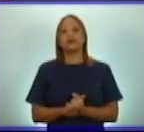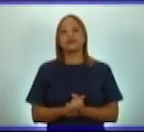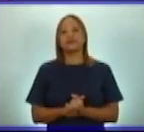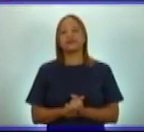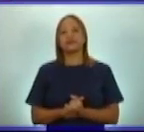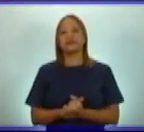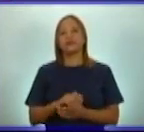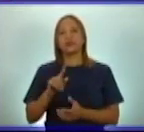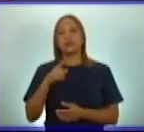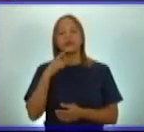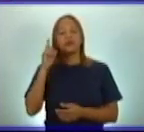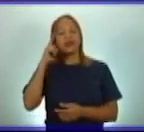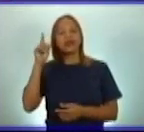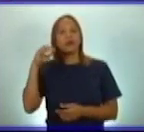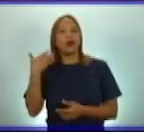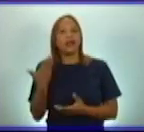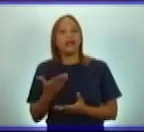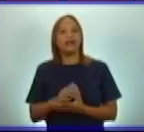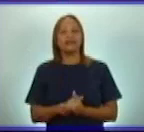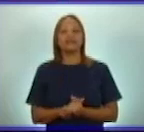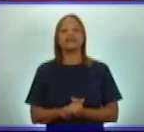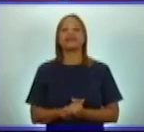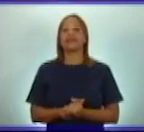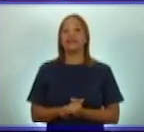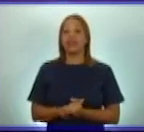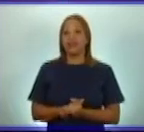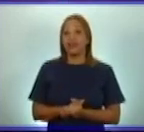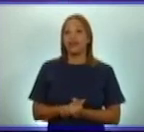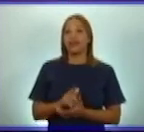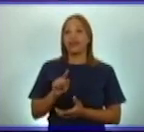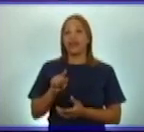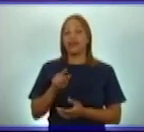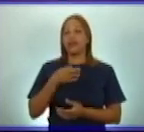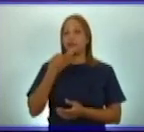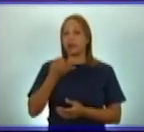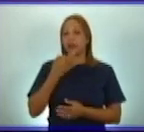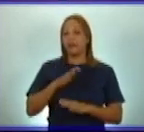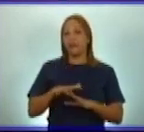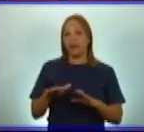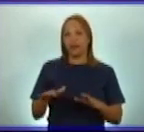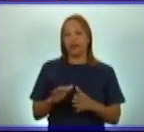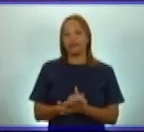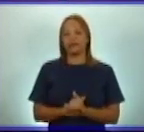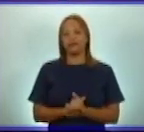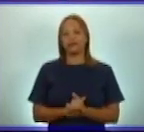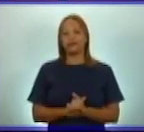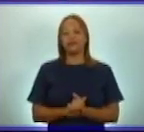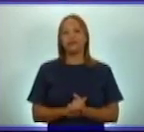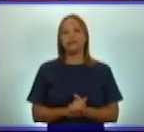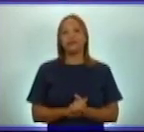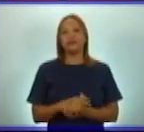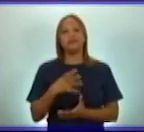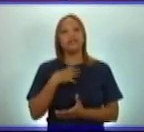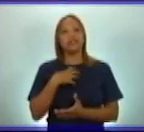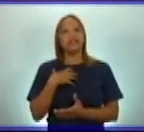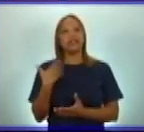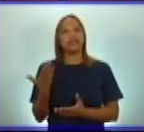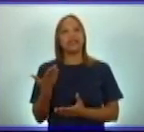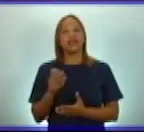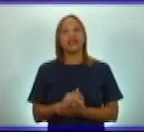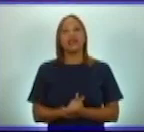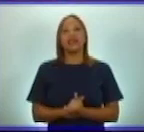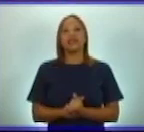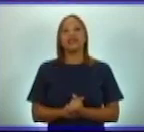crees que te estemos hablando? ¡Ah! Ya hemos hablado de él. Se trata de entrar al